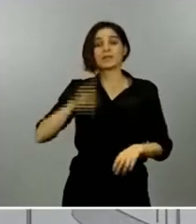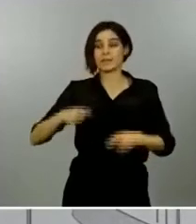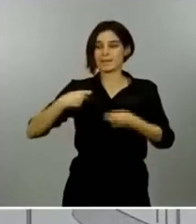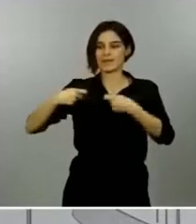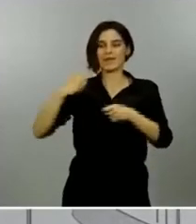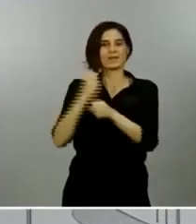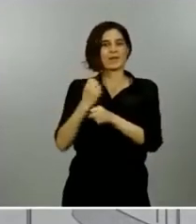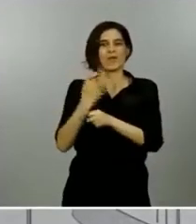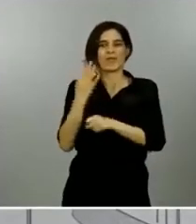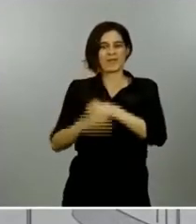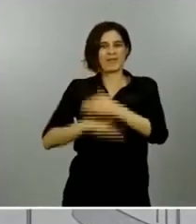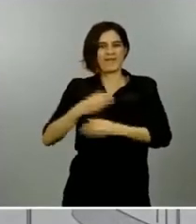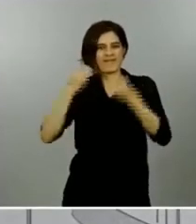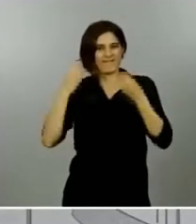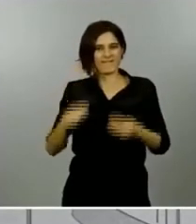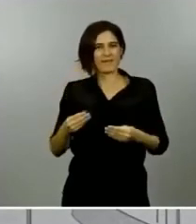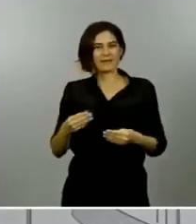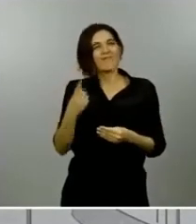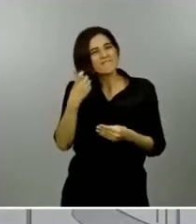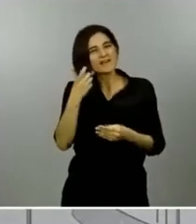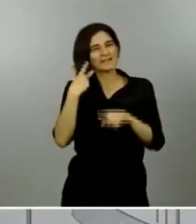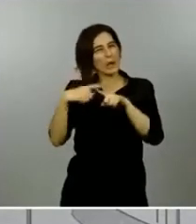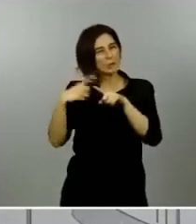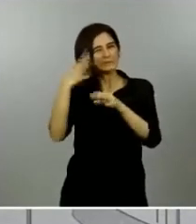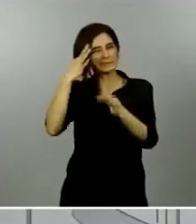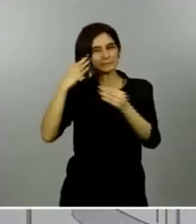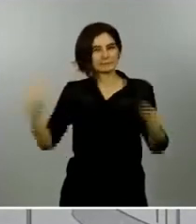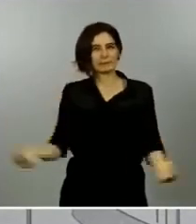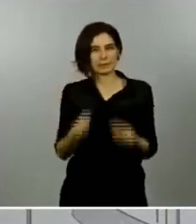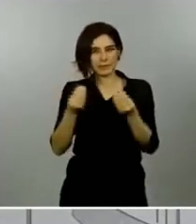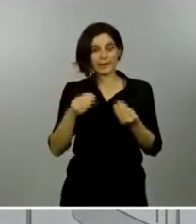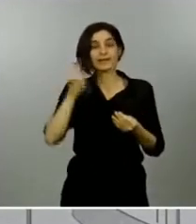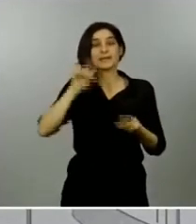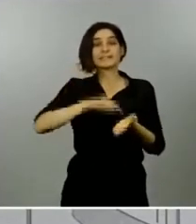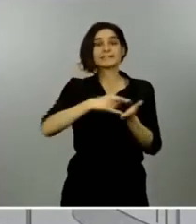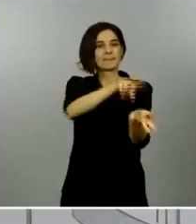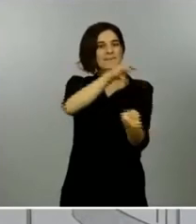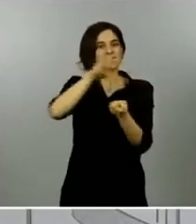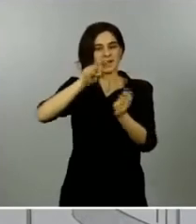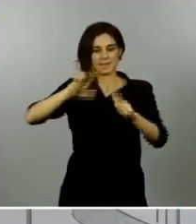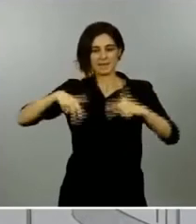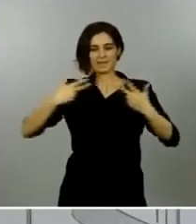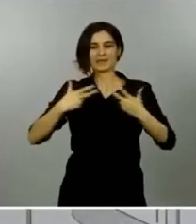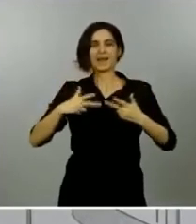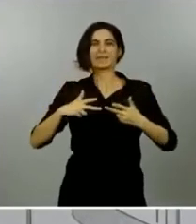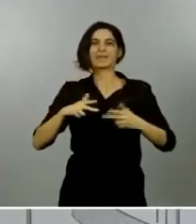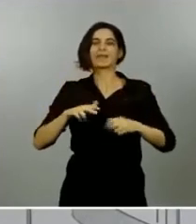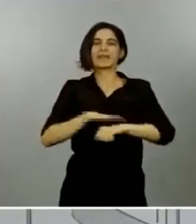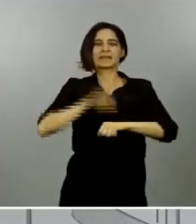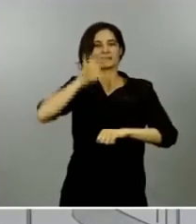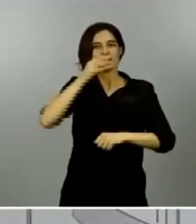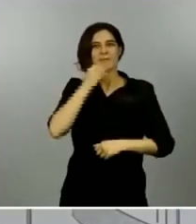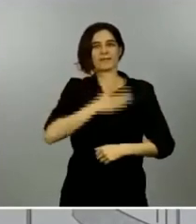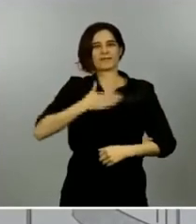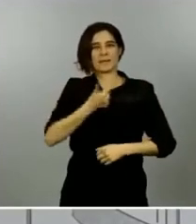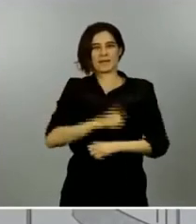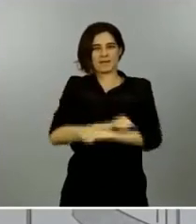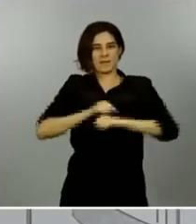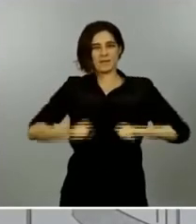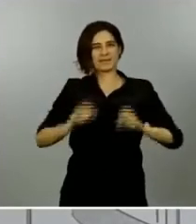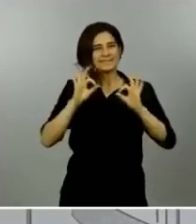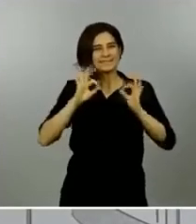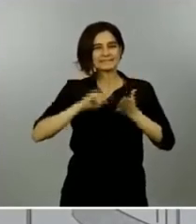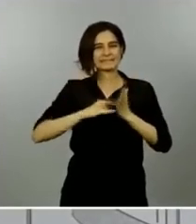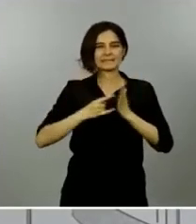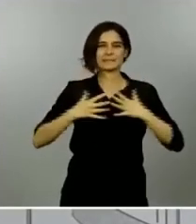de algunas mejoras, y un sistema fiscal que fortalezca nuestro estado del bienestar, en especial nuestro sistema sanitario y los servicios de